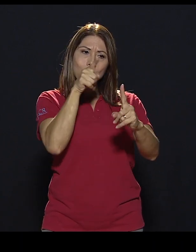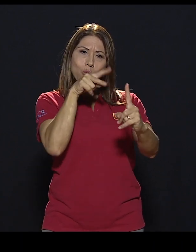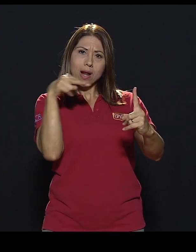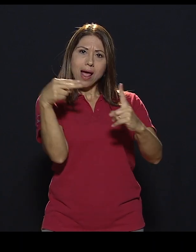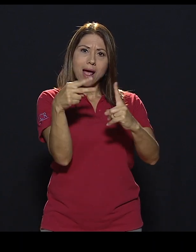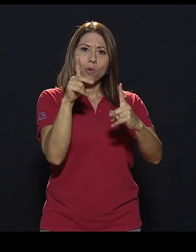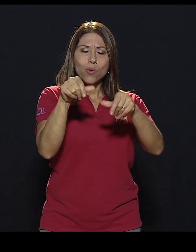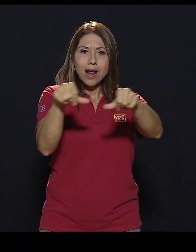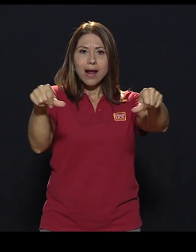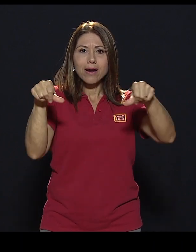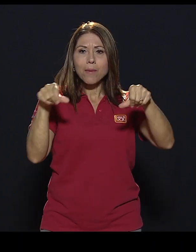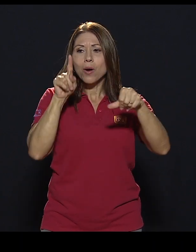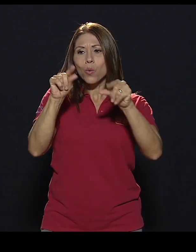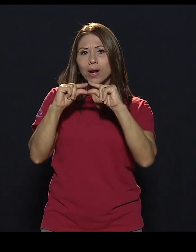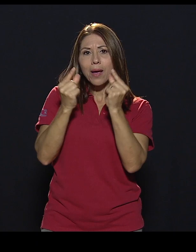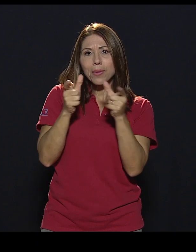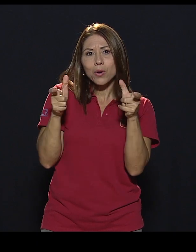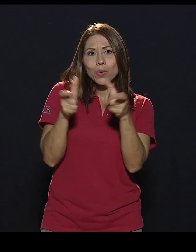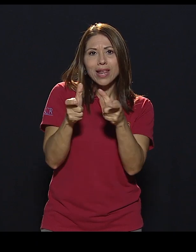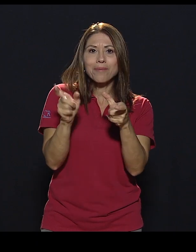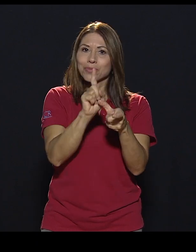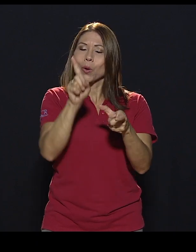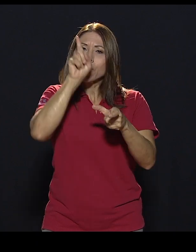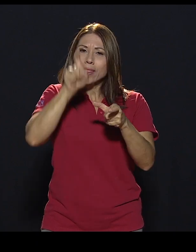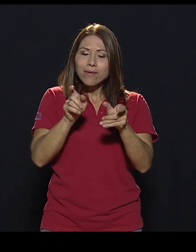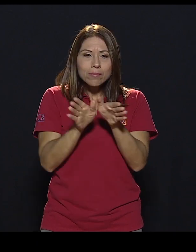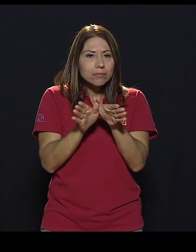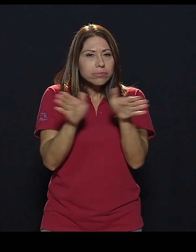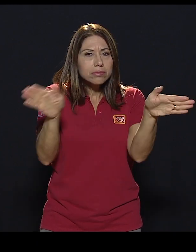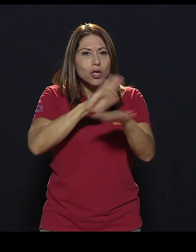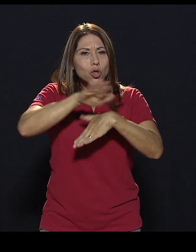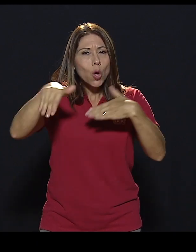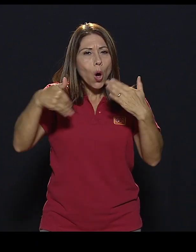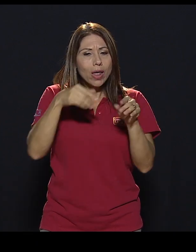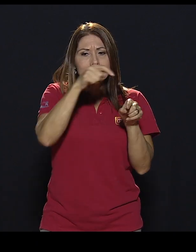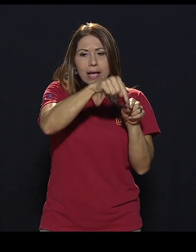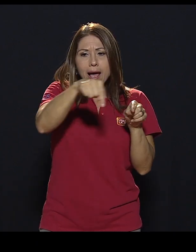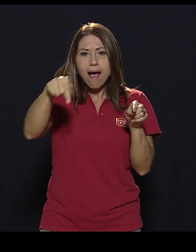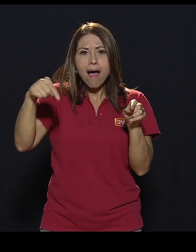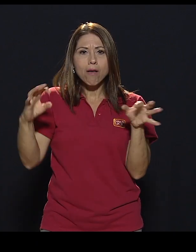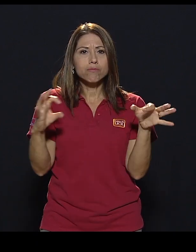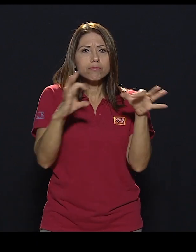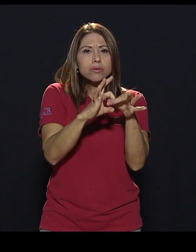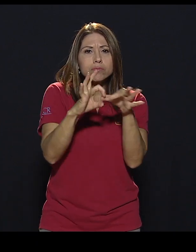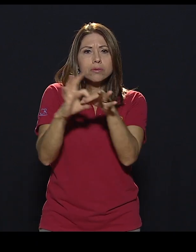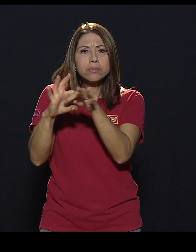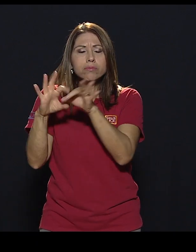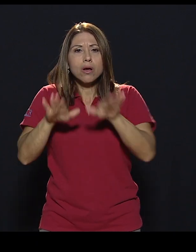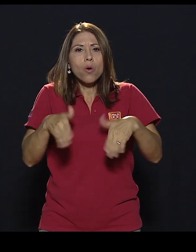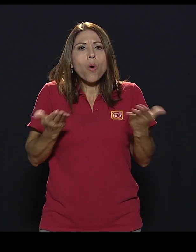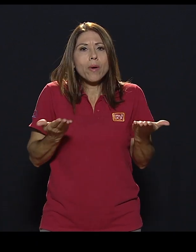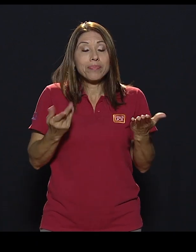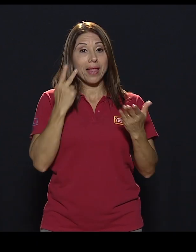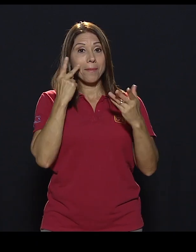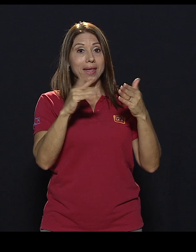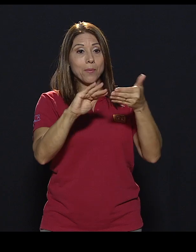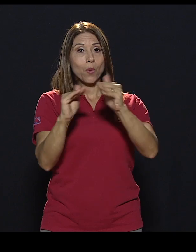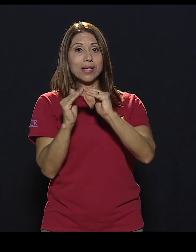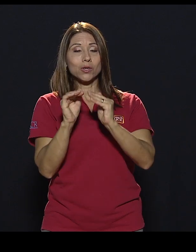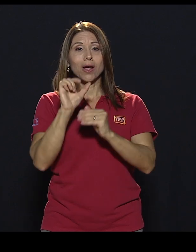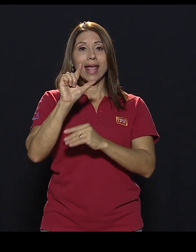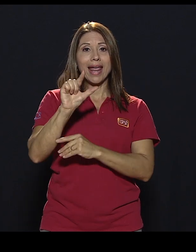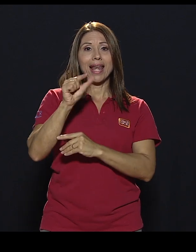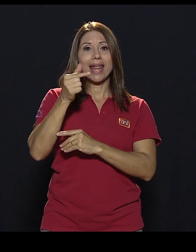minoría, como vos decís, sino que se estudian todas y cómo se entrelazan entre ellas. A la hora de ver la población LGBTI